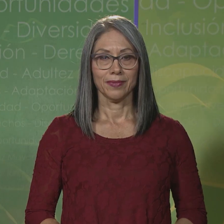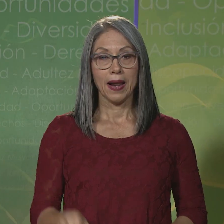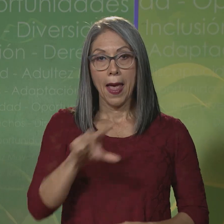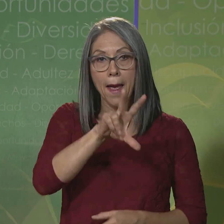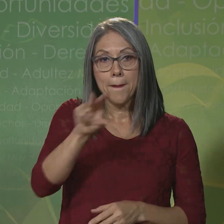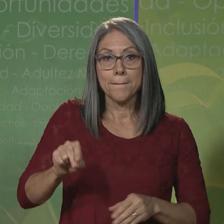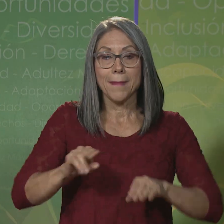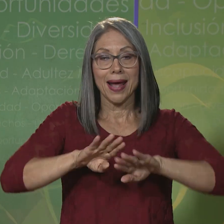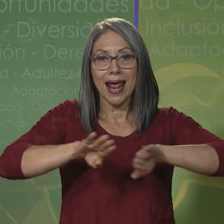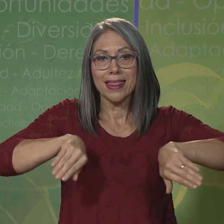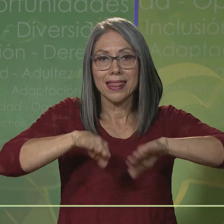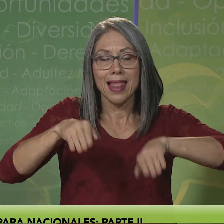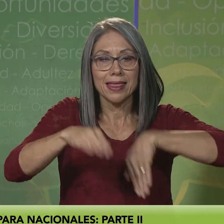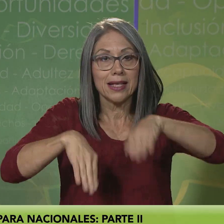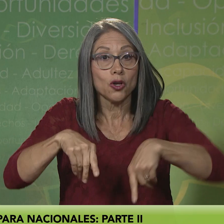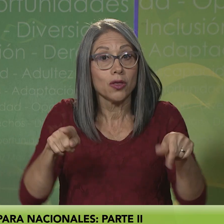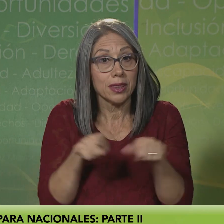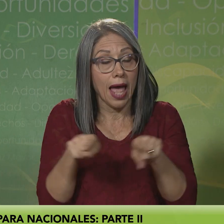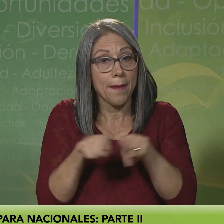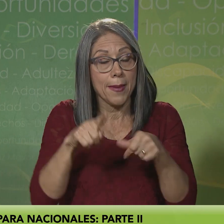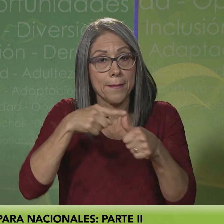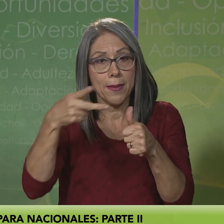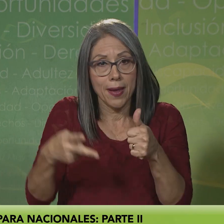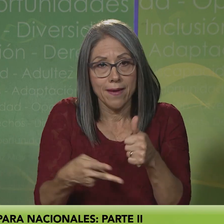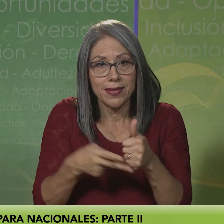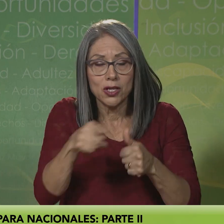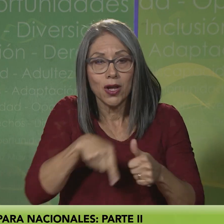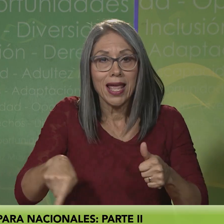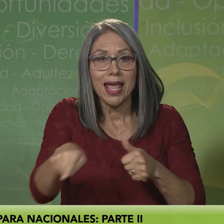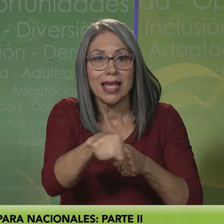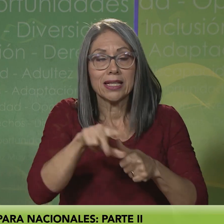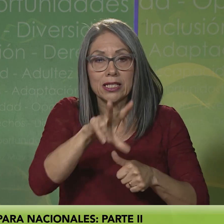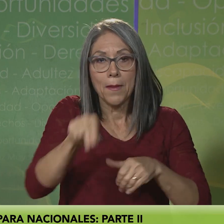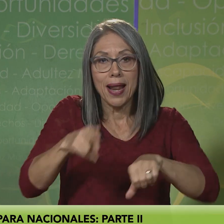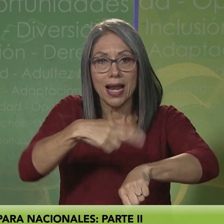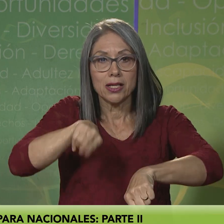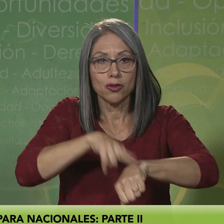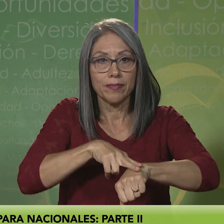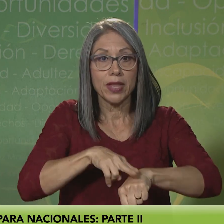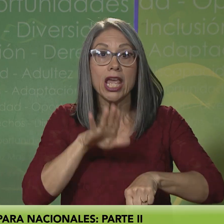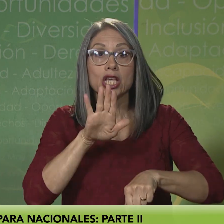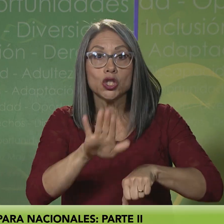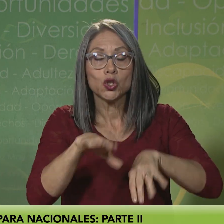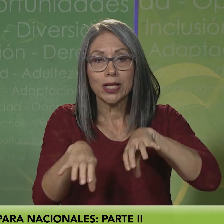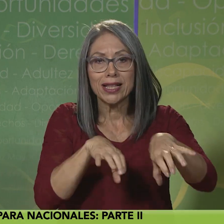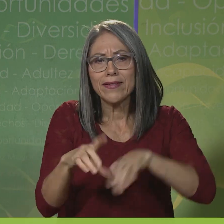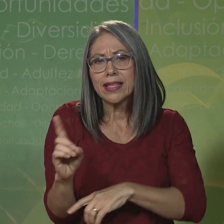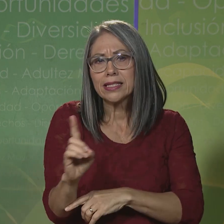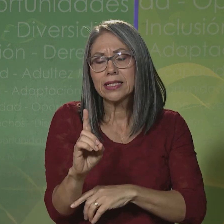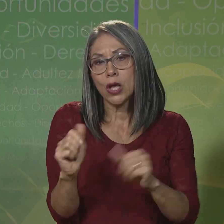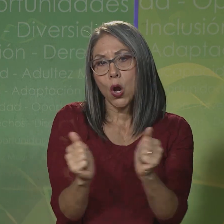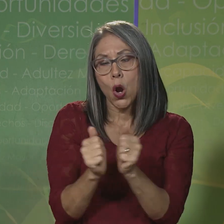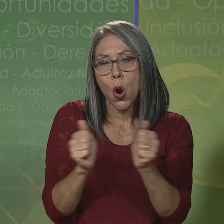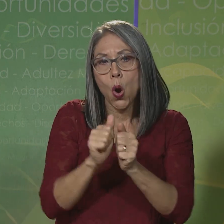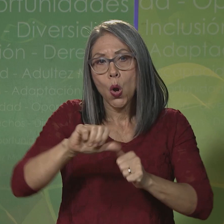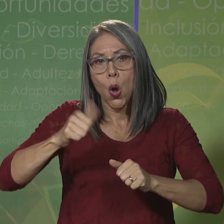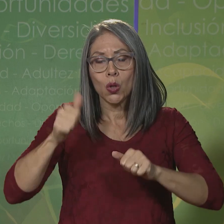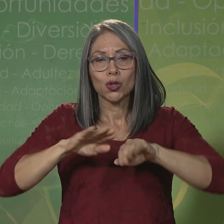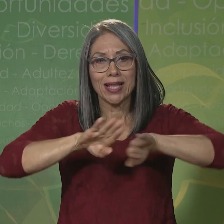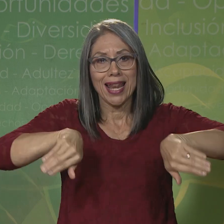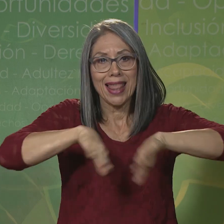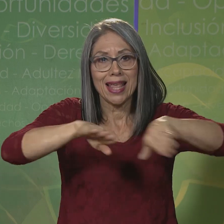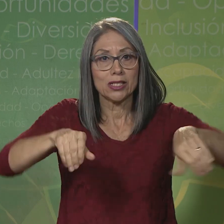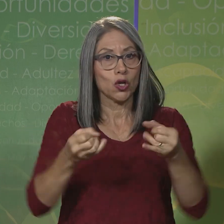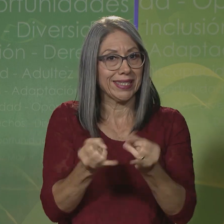Paranatación también debutó en unas justas paranacionales y sus eventos competitivos se llevaron a cabo en conjunto con los de natación